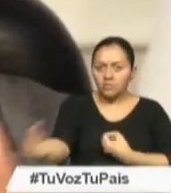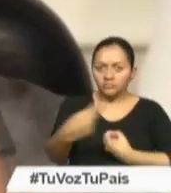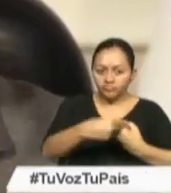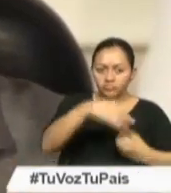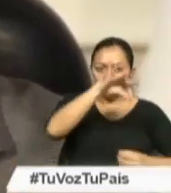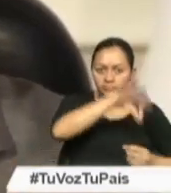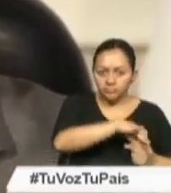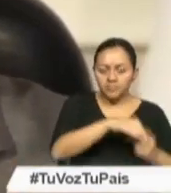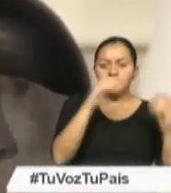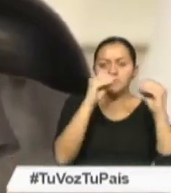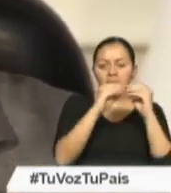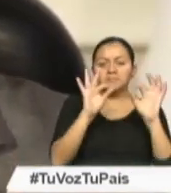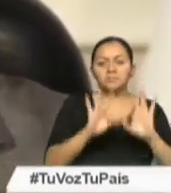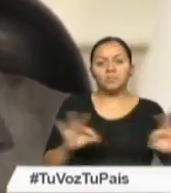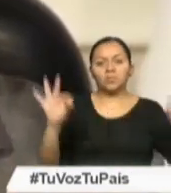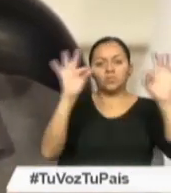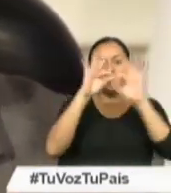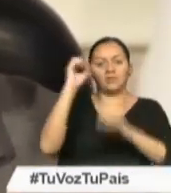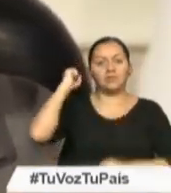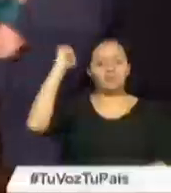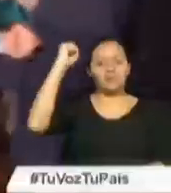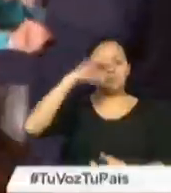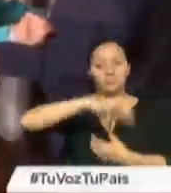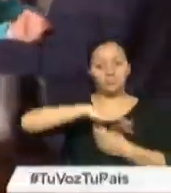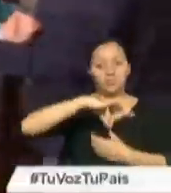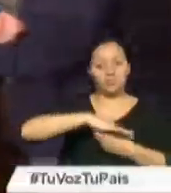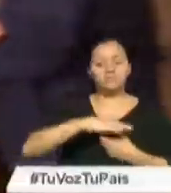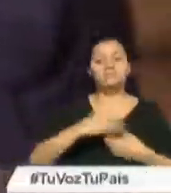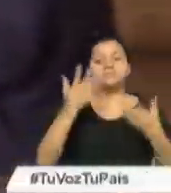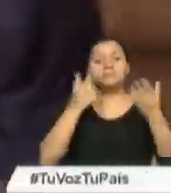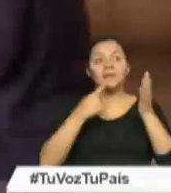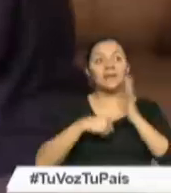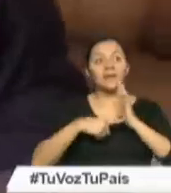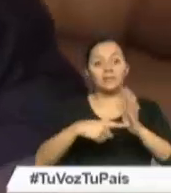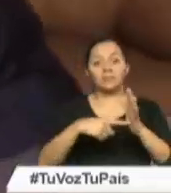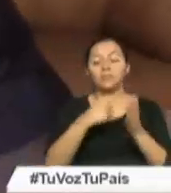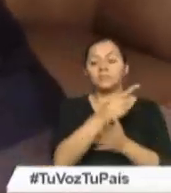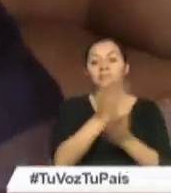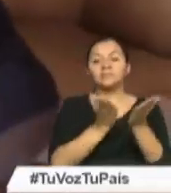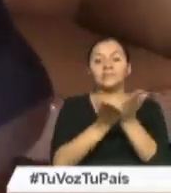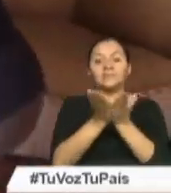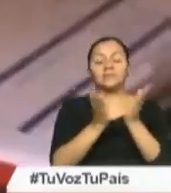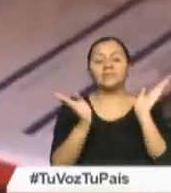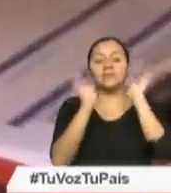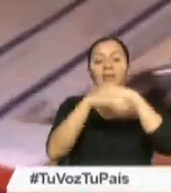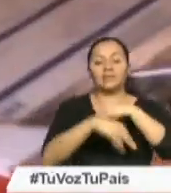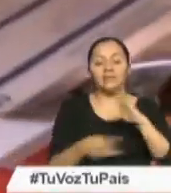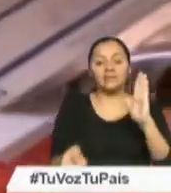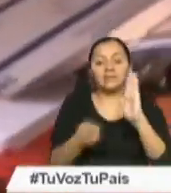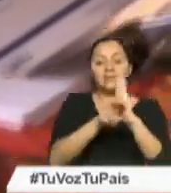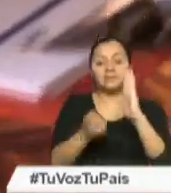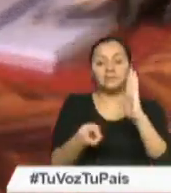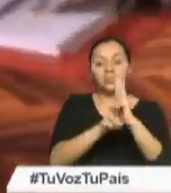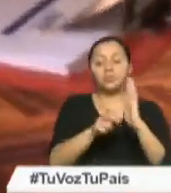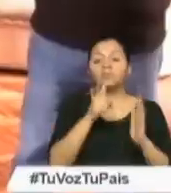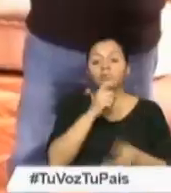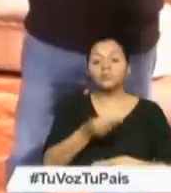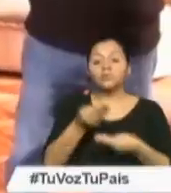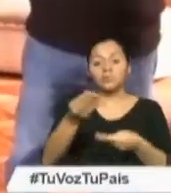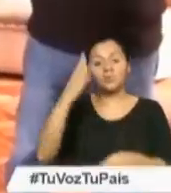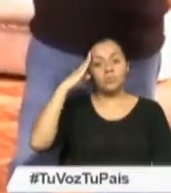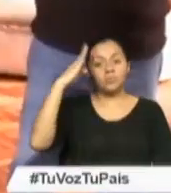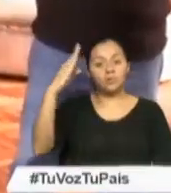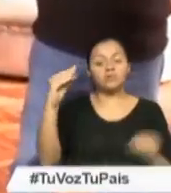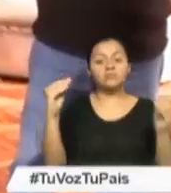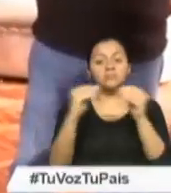y el efectivo derecho del ejercicio al sufragio. Un ejemplo es el servicio gratuito de transporte que ofrecerá la Policía Nacional y la